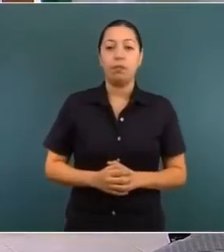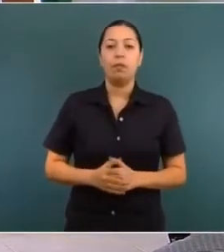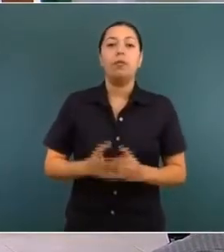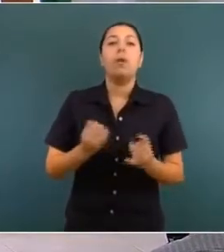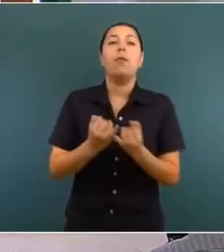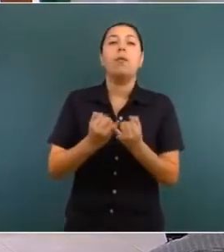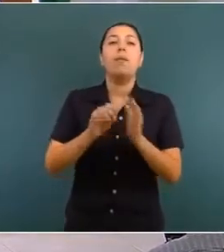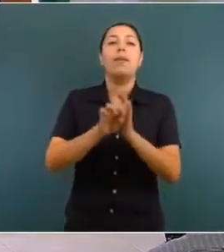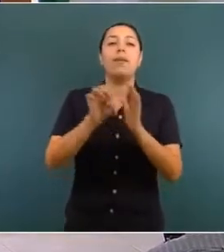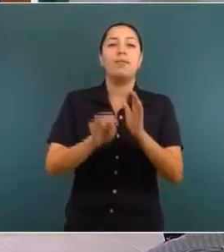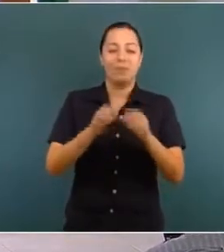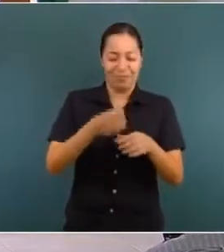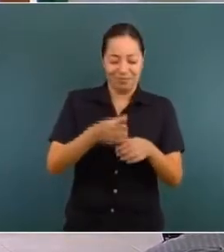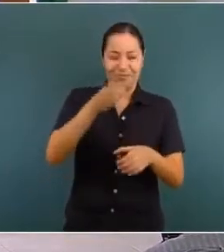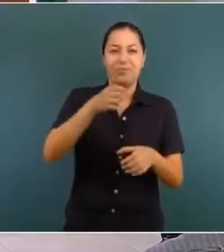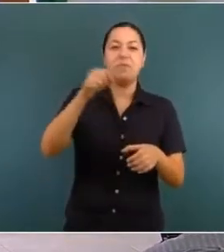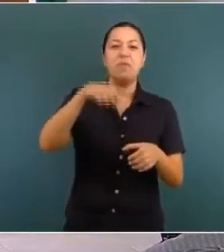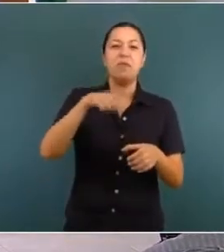botellas viejas.